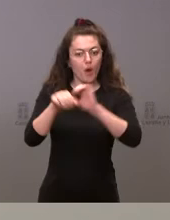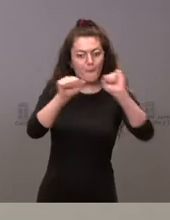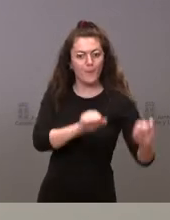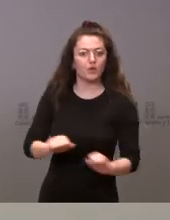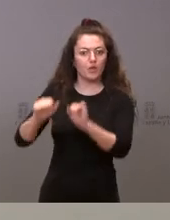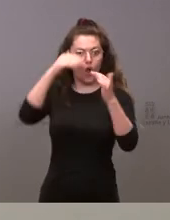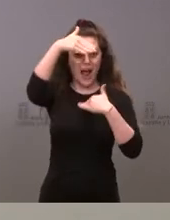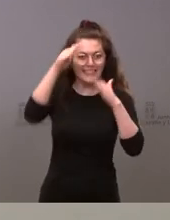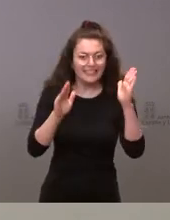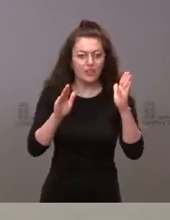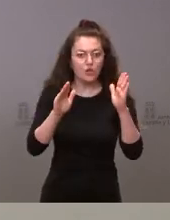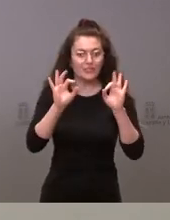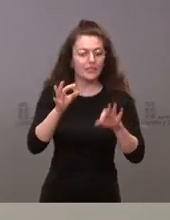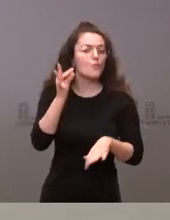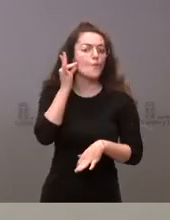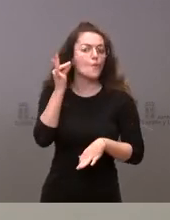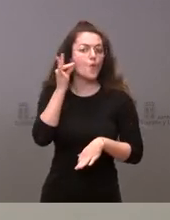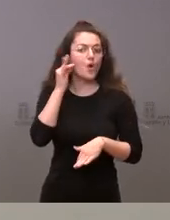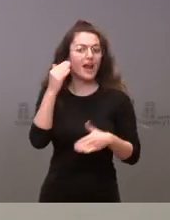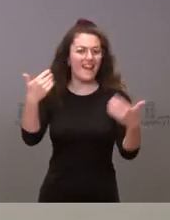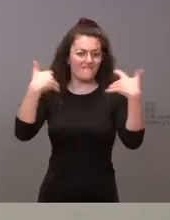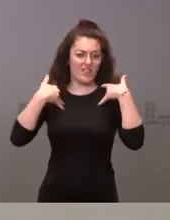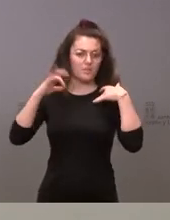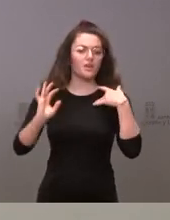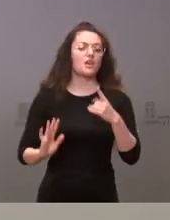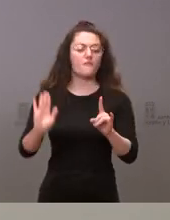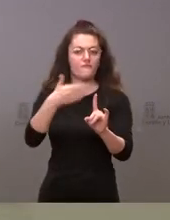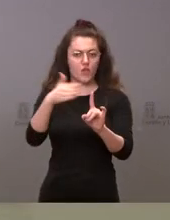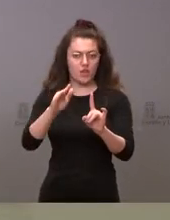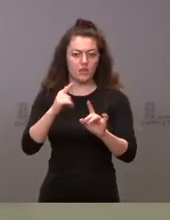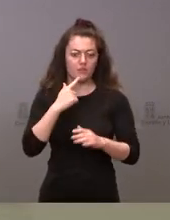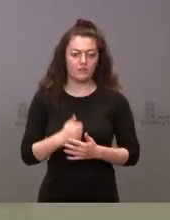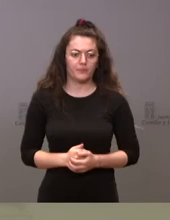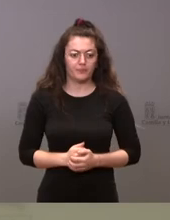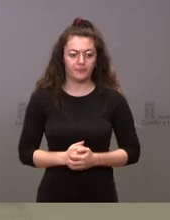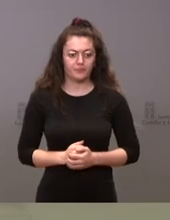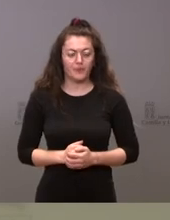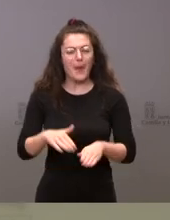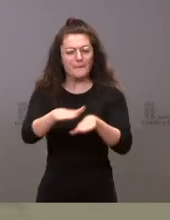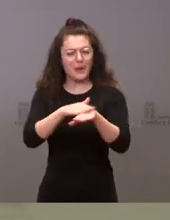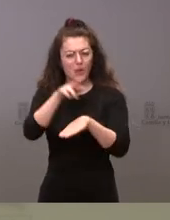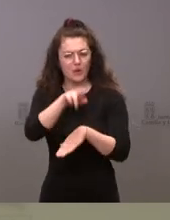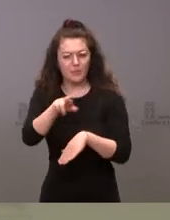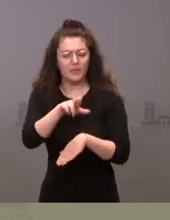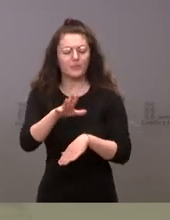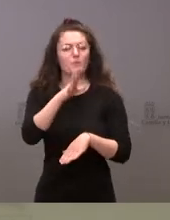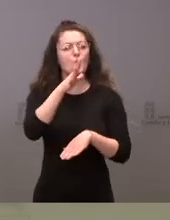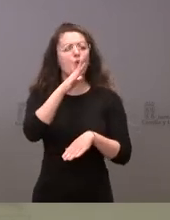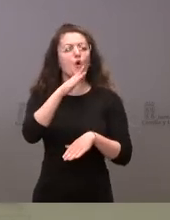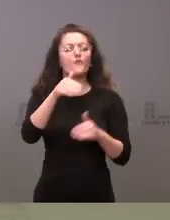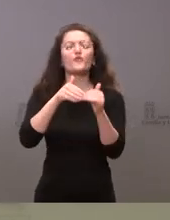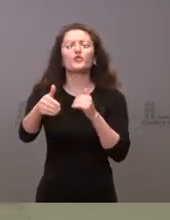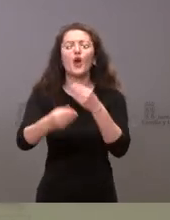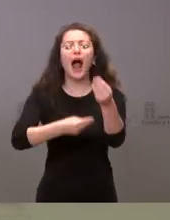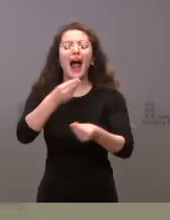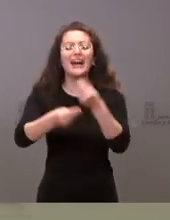y en este caso que sean víctimas de violencia y disculpe que insista más que por lo que vayan a hacer yo lo que